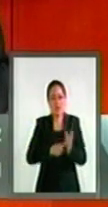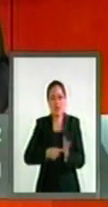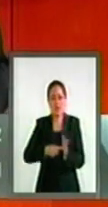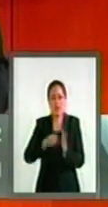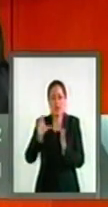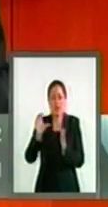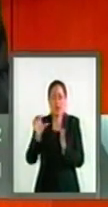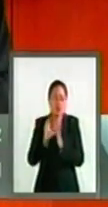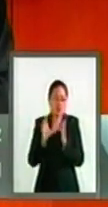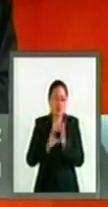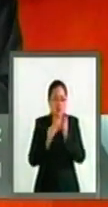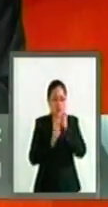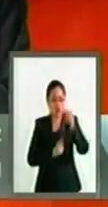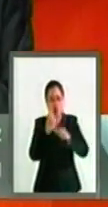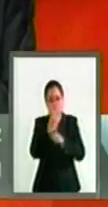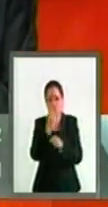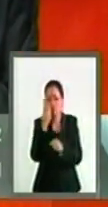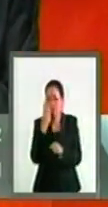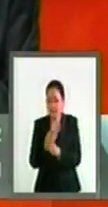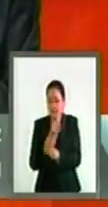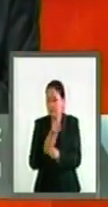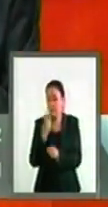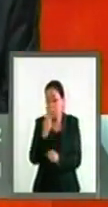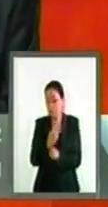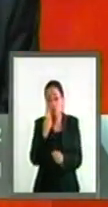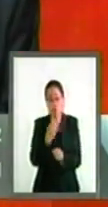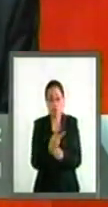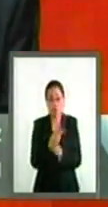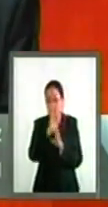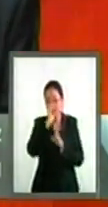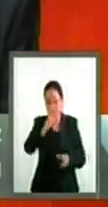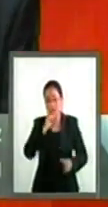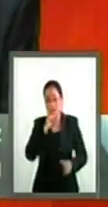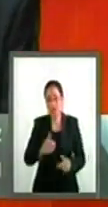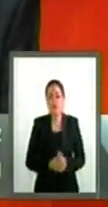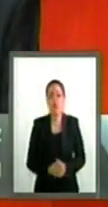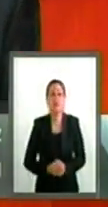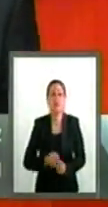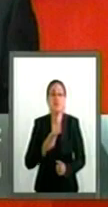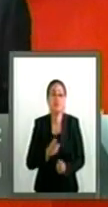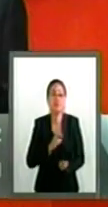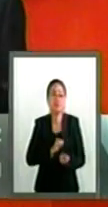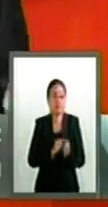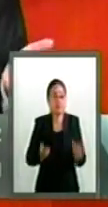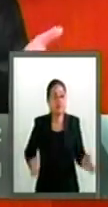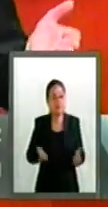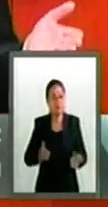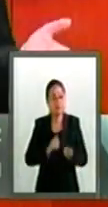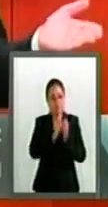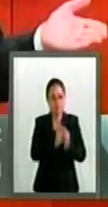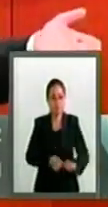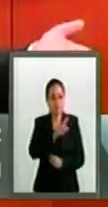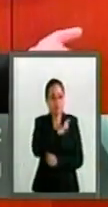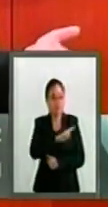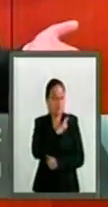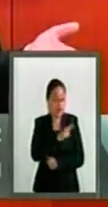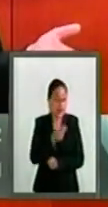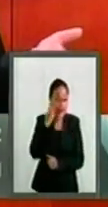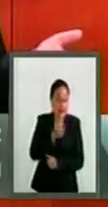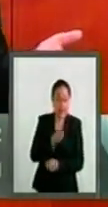segundo de la Constitución. La reforma educativa promueve la privatización educativa, esa es la OECD.